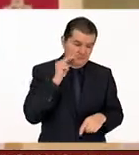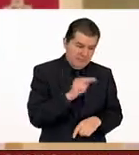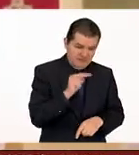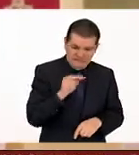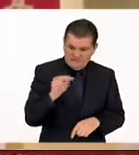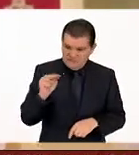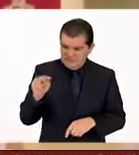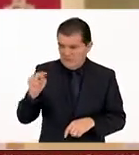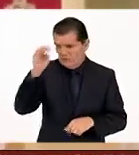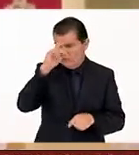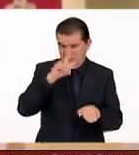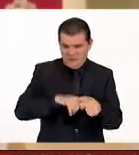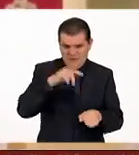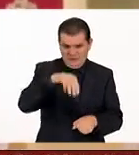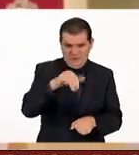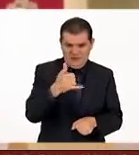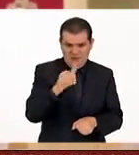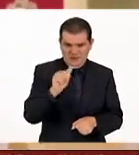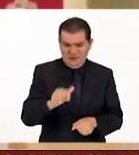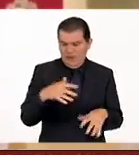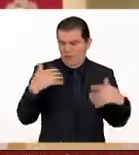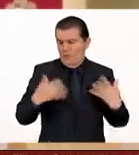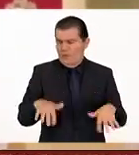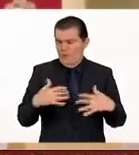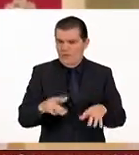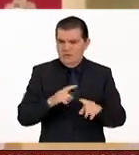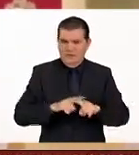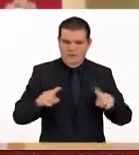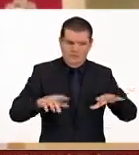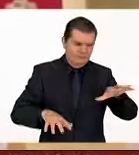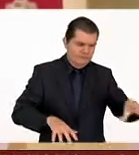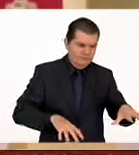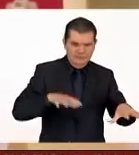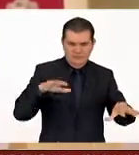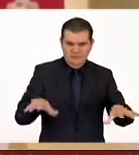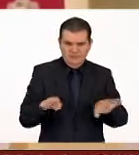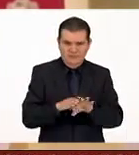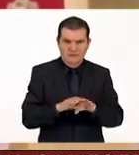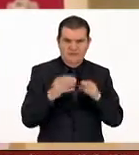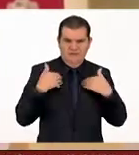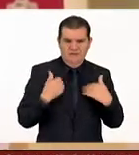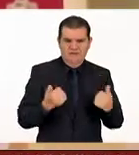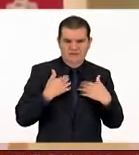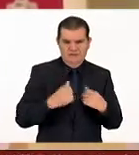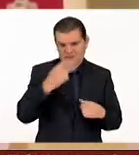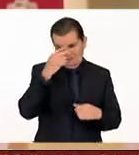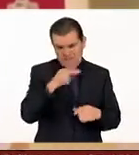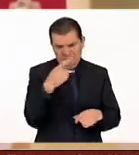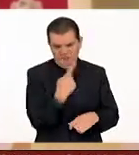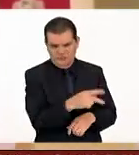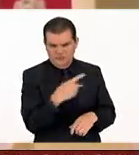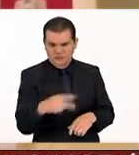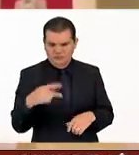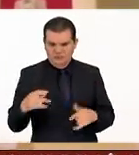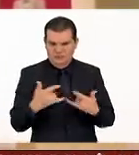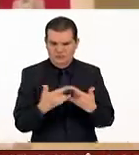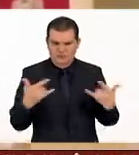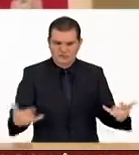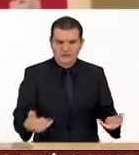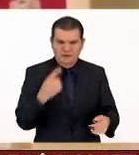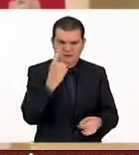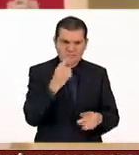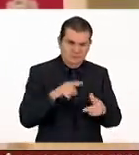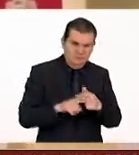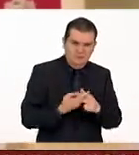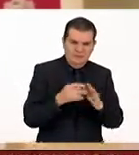de la riqueza de la cultura maya va a ser una enorme diferencia en términos del entendimiento de México y su historia y solo puede ser